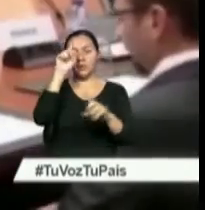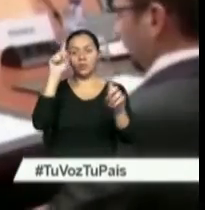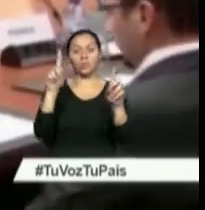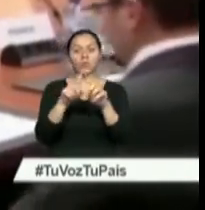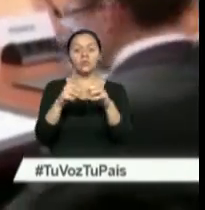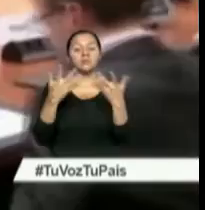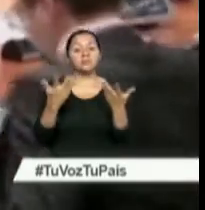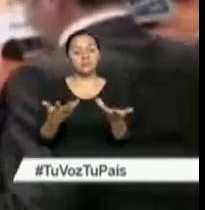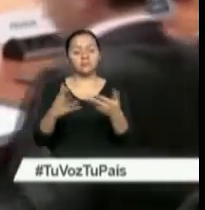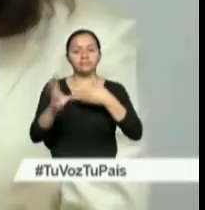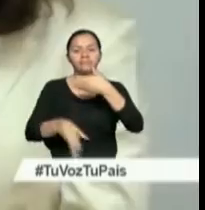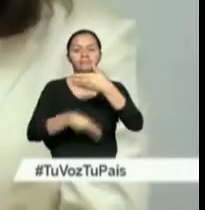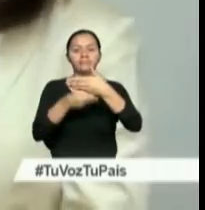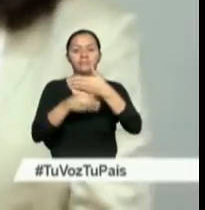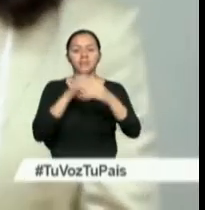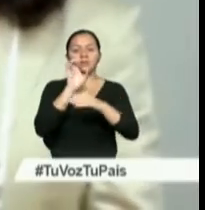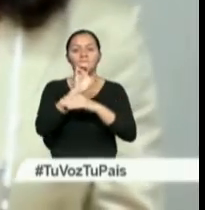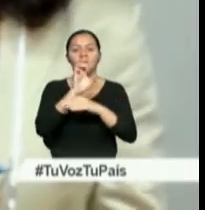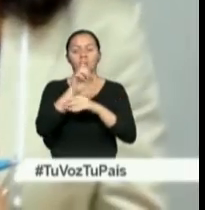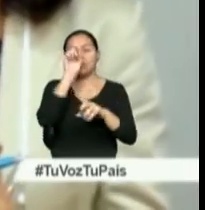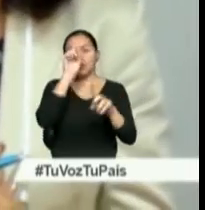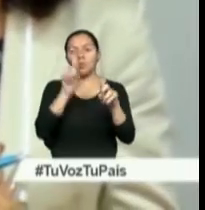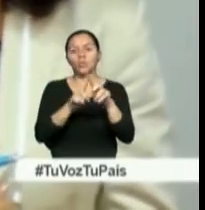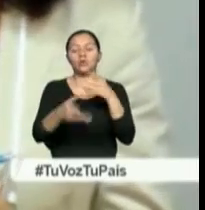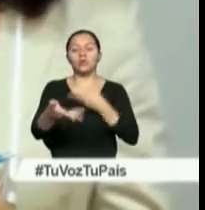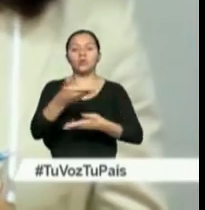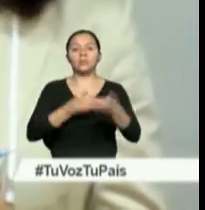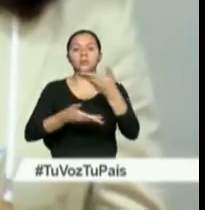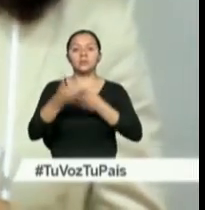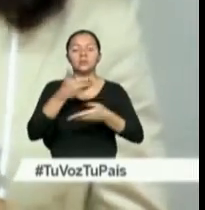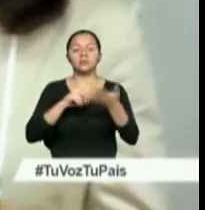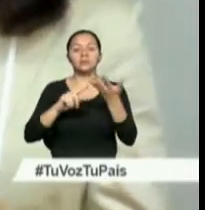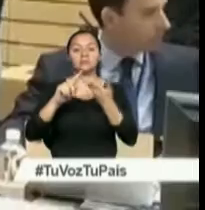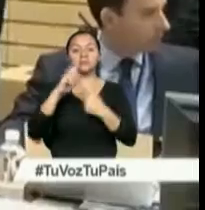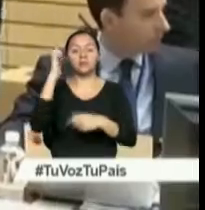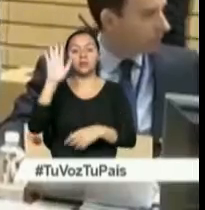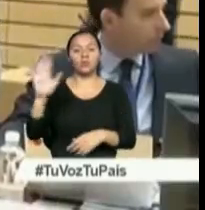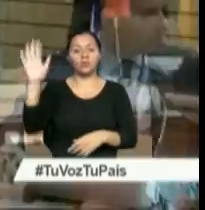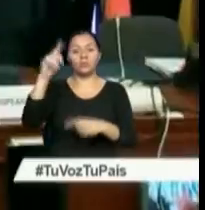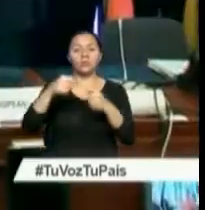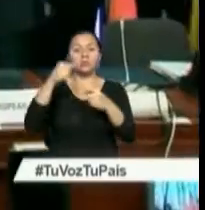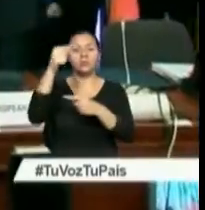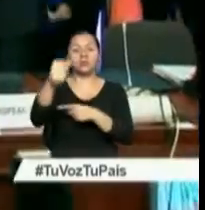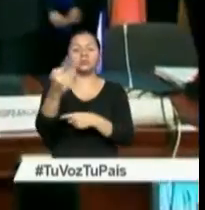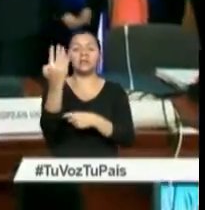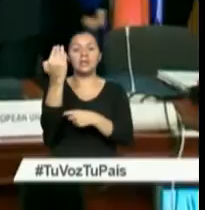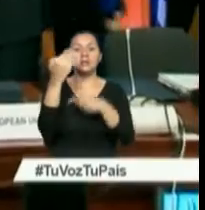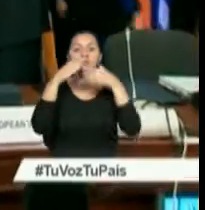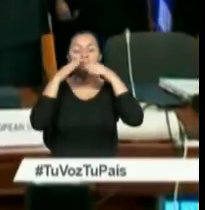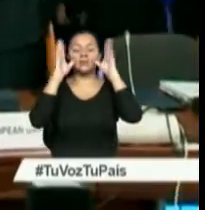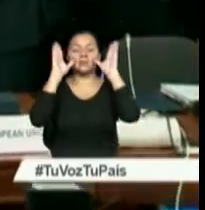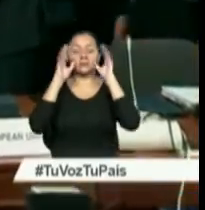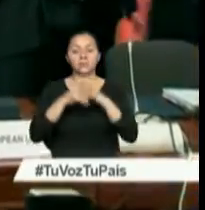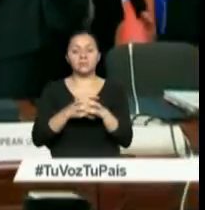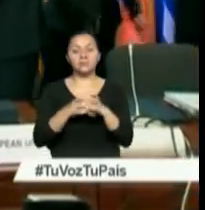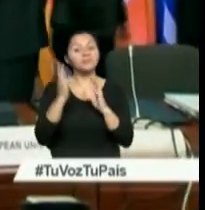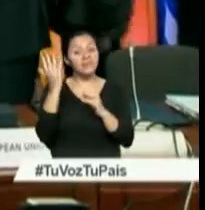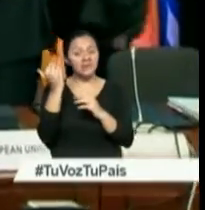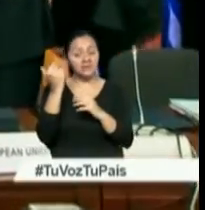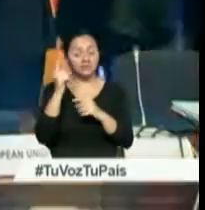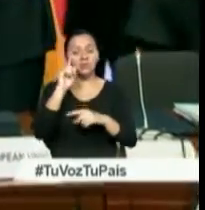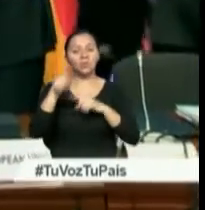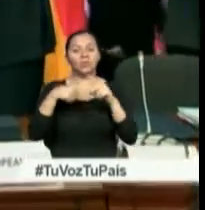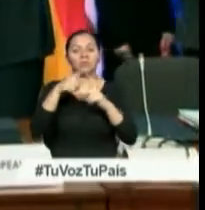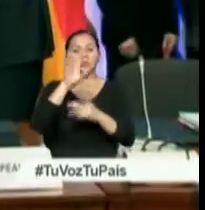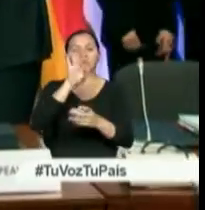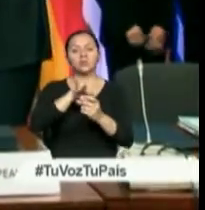del Protocolo de Adhesión de Ecuador al Acuerdo Comercial Multipartes con la Unión Europea el próximo 14 de diciembre y el 15 lo someterá